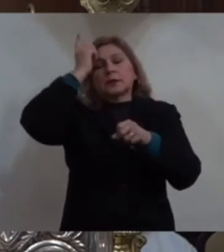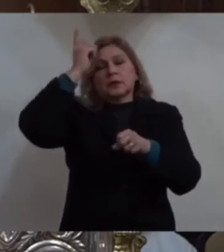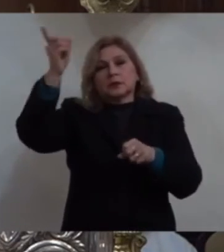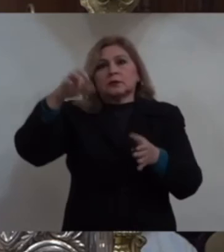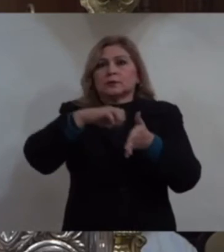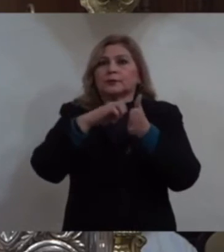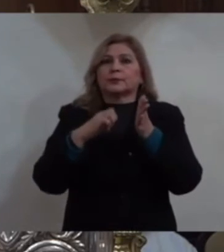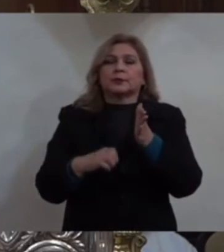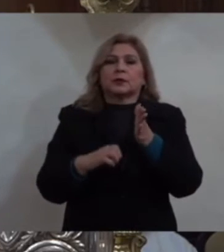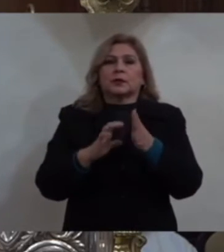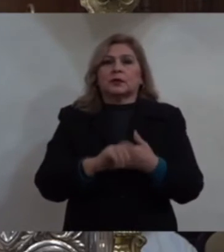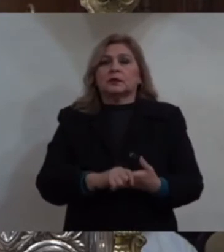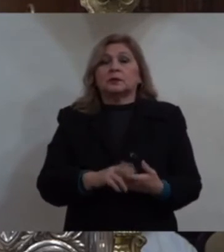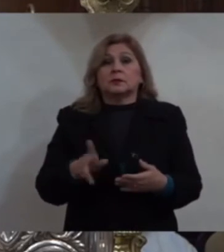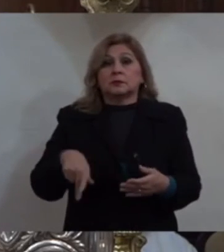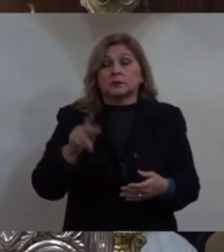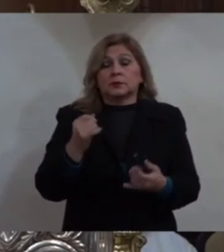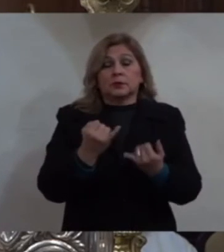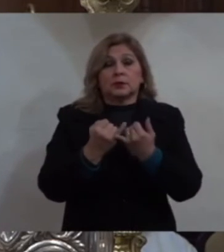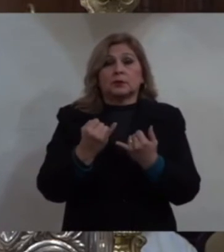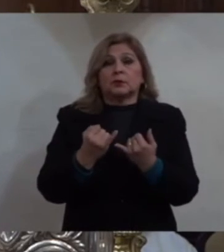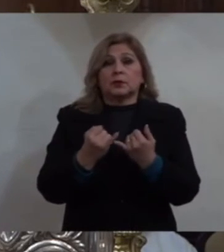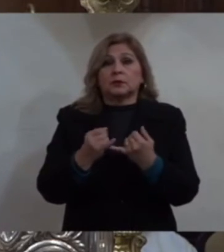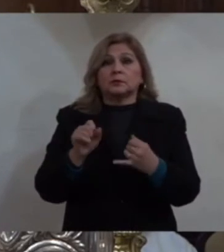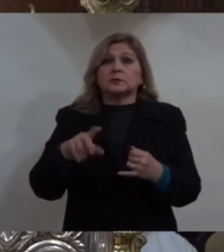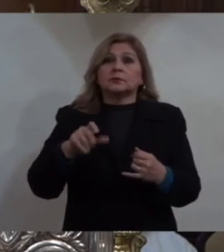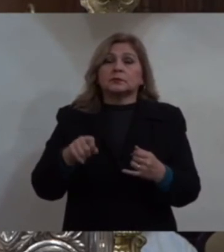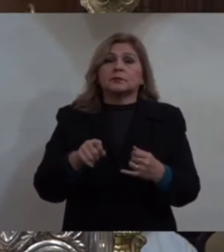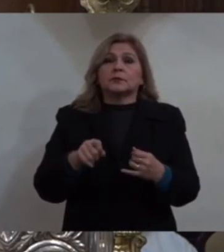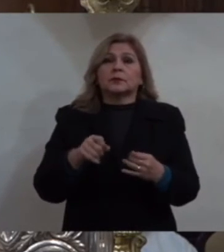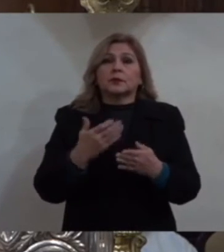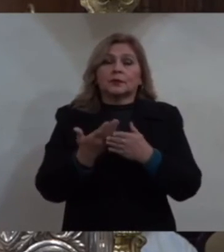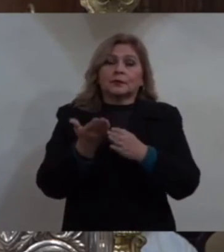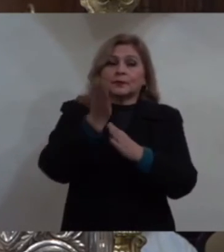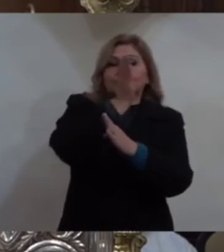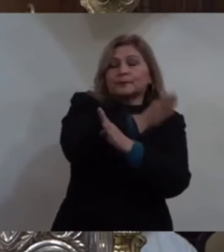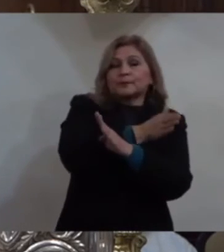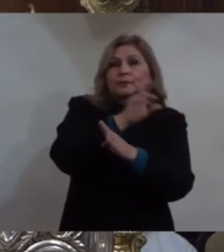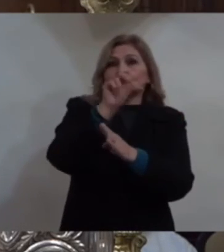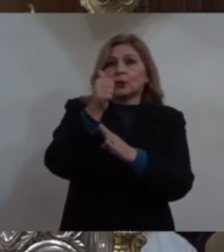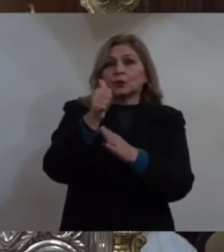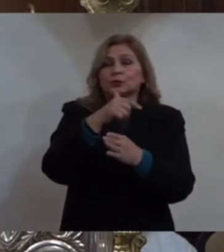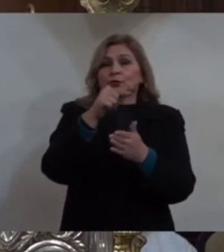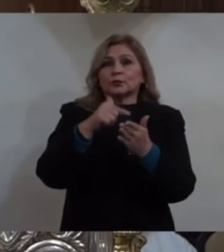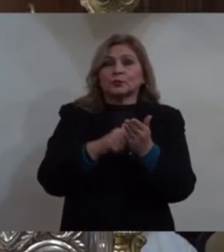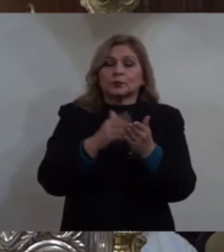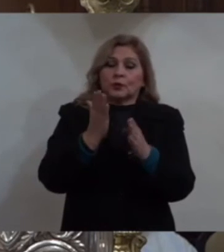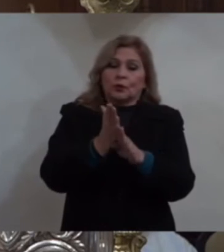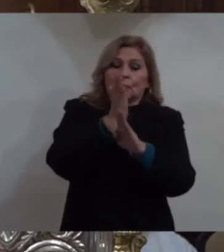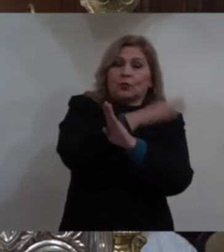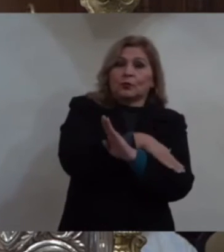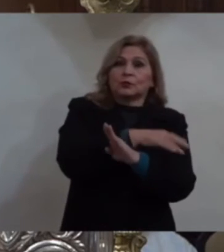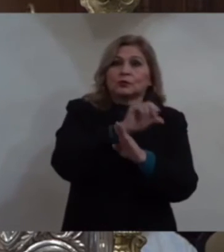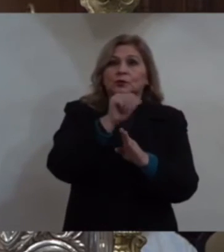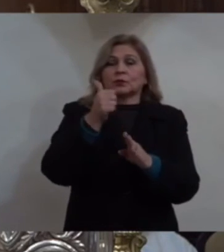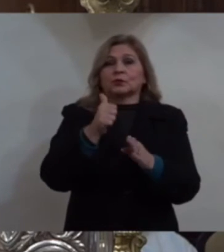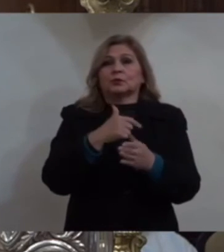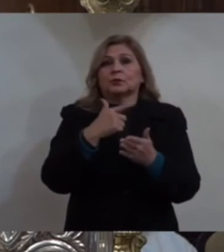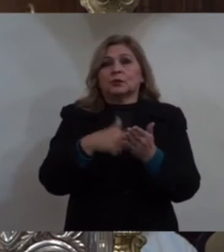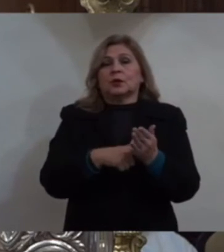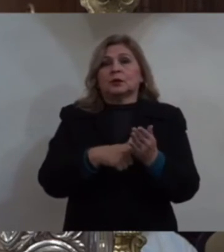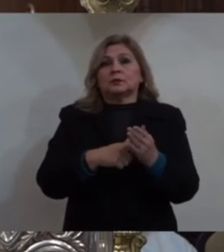está este lado opuesto, el otro lado de la medalla.